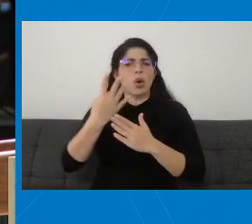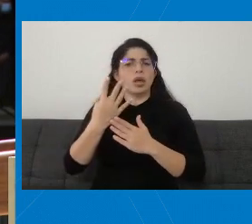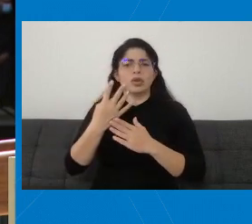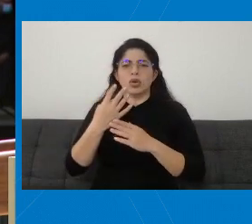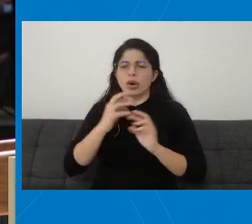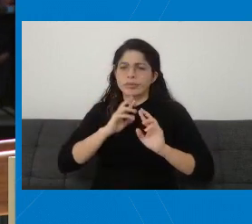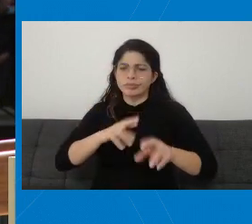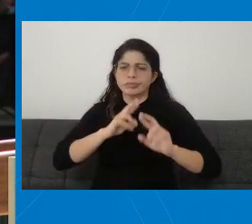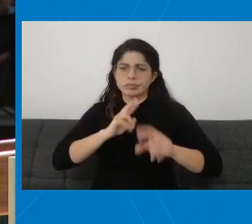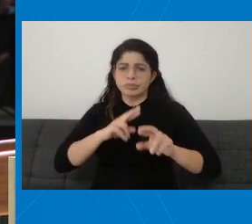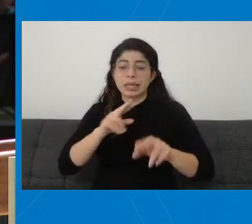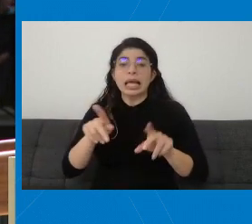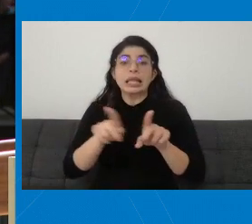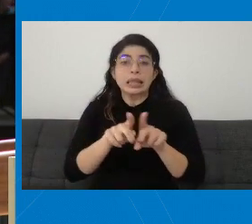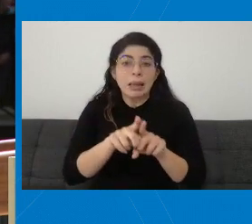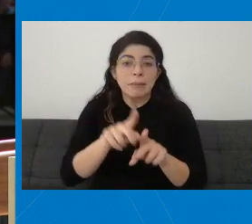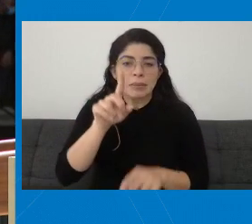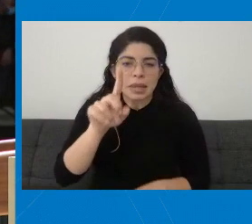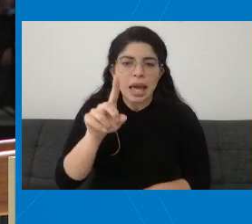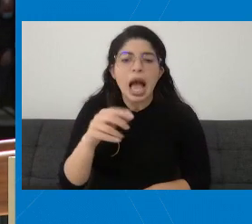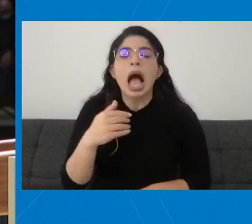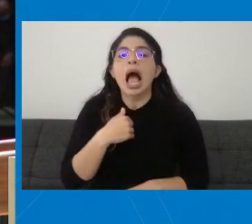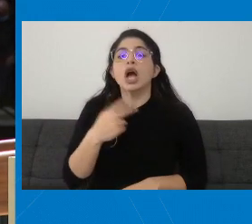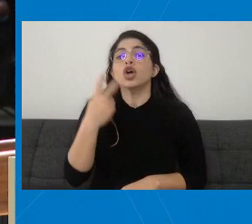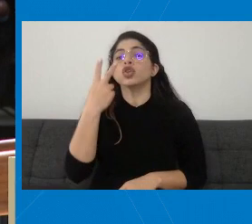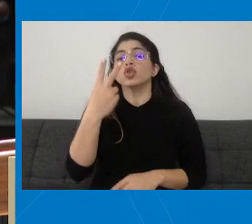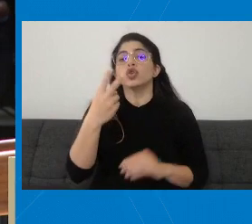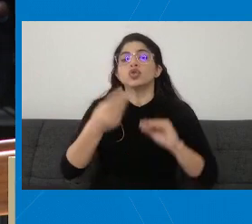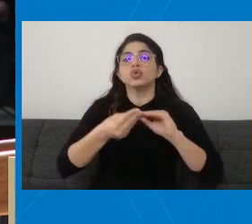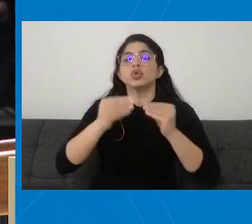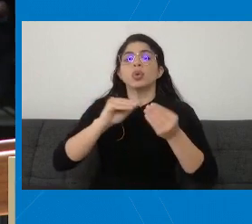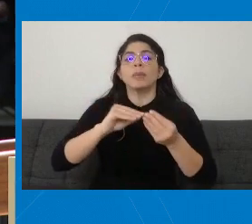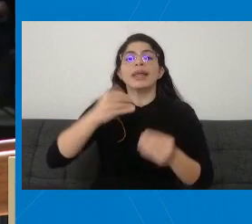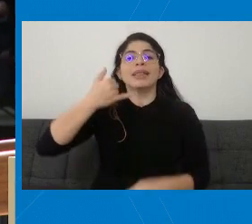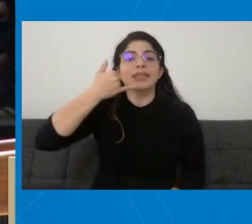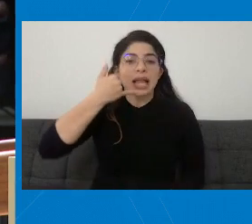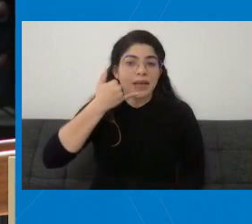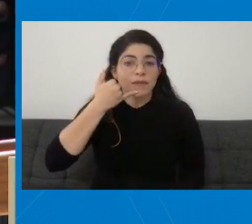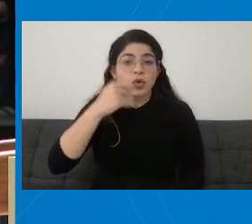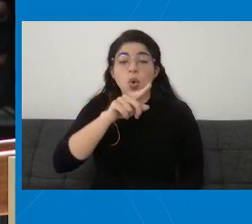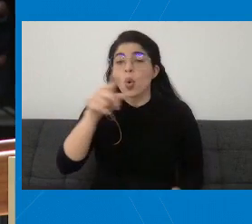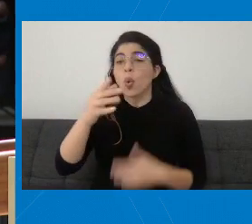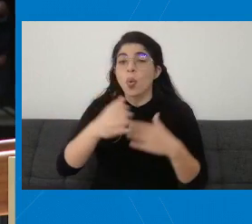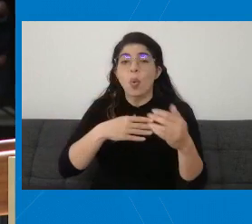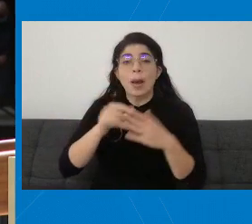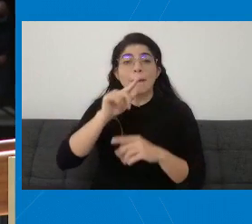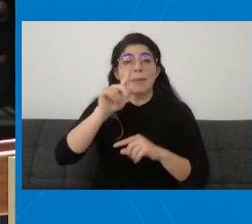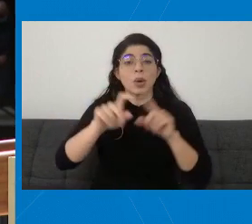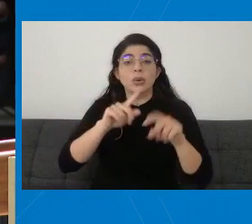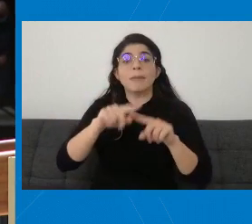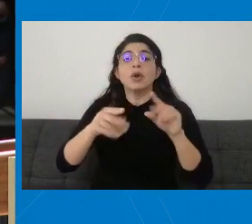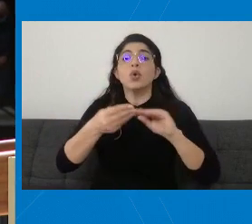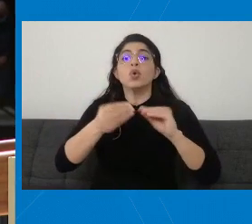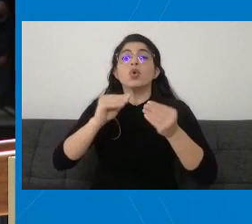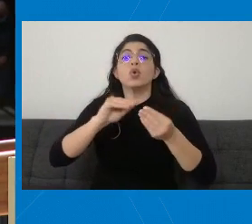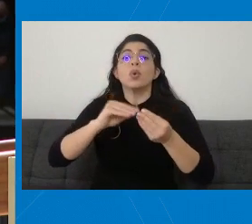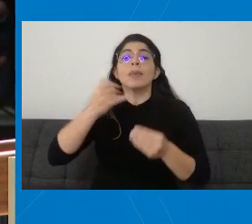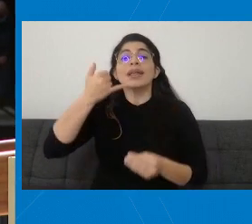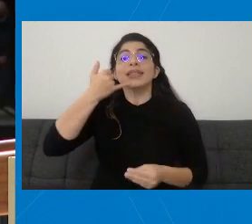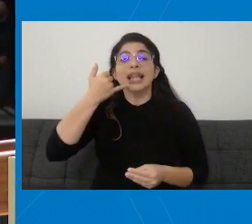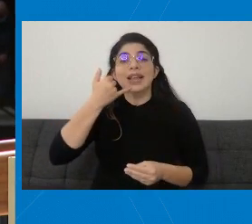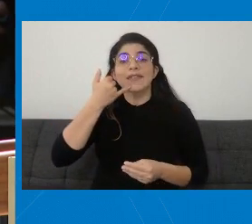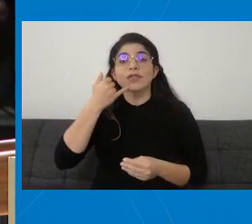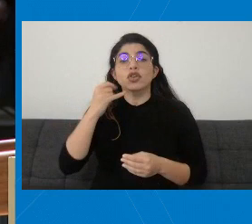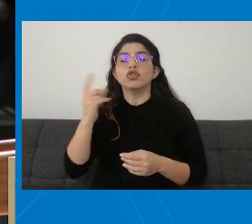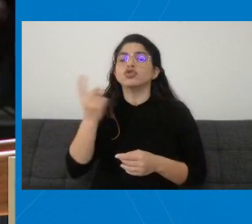Y si me permiten, tenemos también dos números telefónicos para consultas, solo que los números telefónicos funcionan